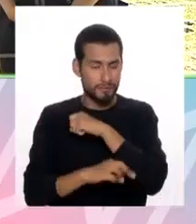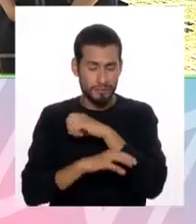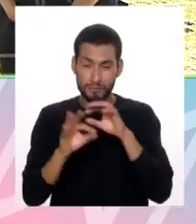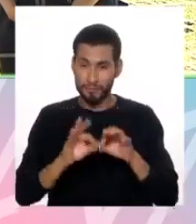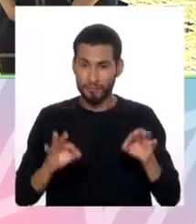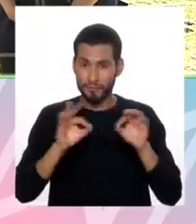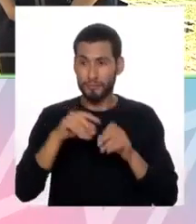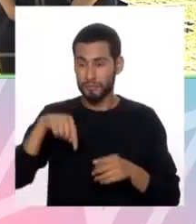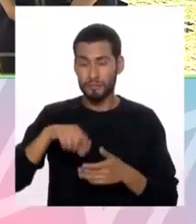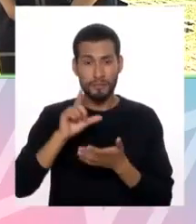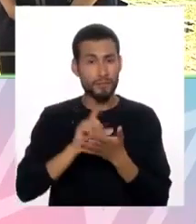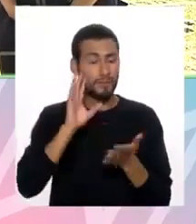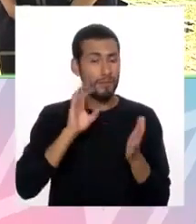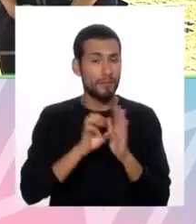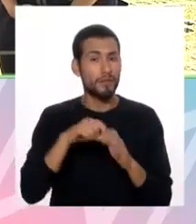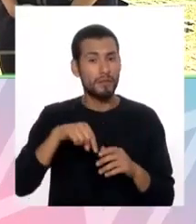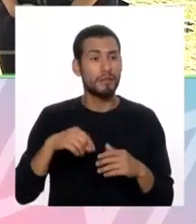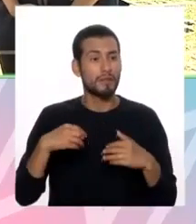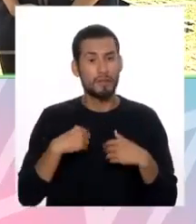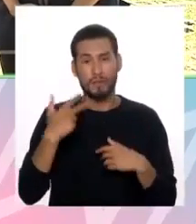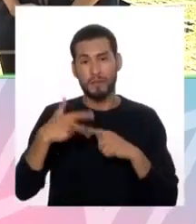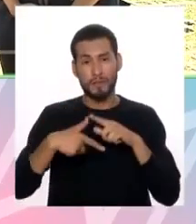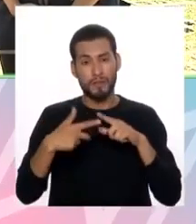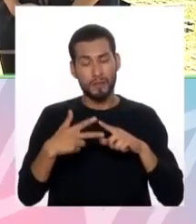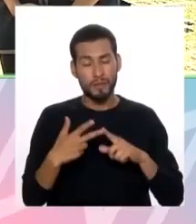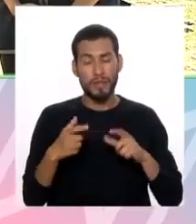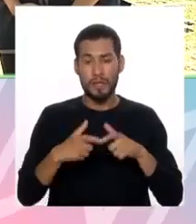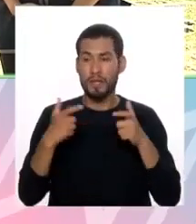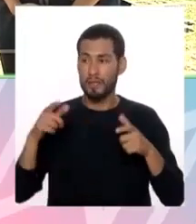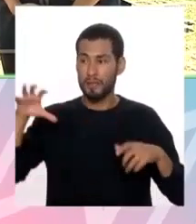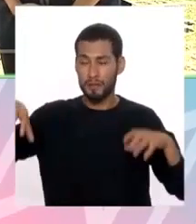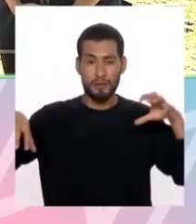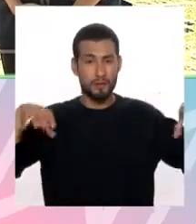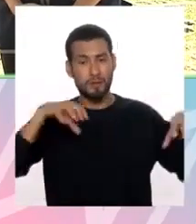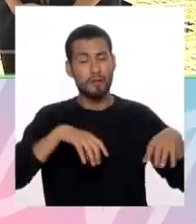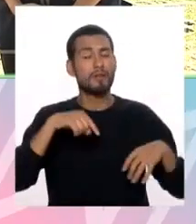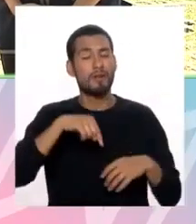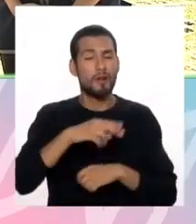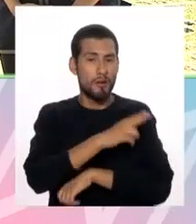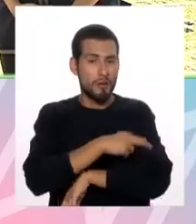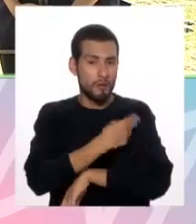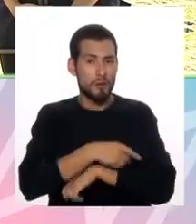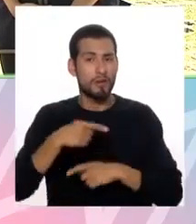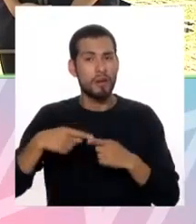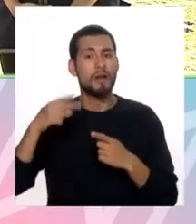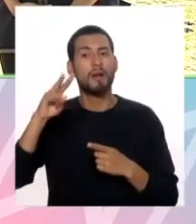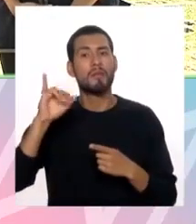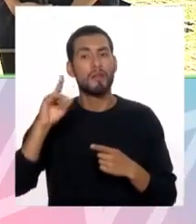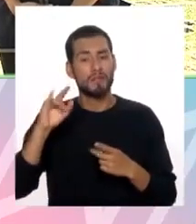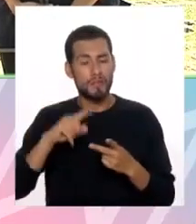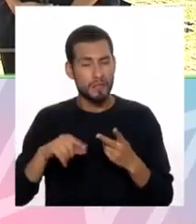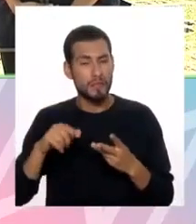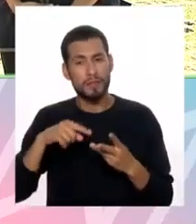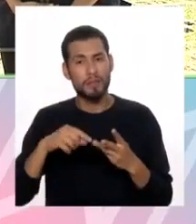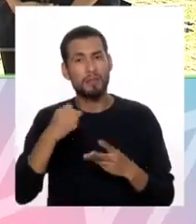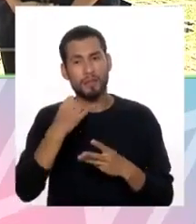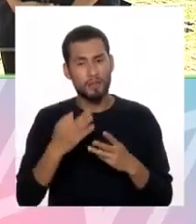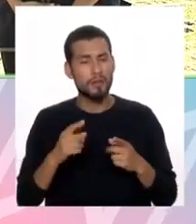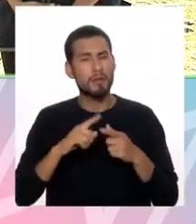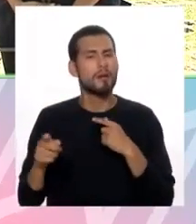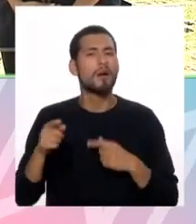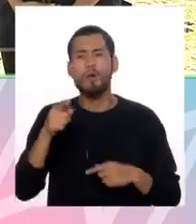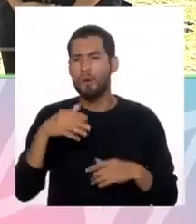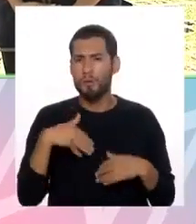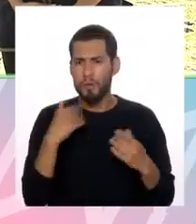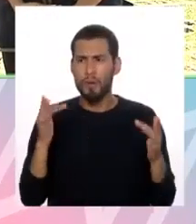importante. Por acá en Lima, por ejemplo, tenemos tres grandes centros hospitalarios muy conocidos, el Alcorrera, el Emilio Balizán, el Noguchi, pero uno